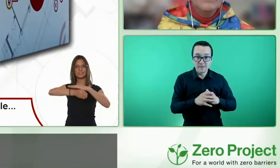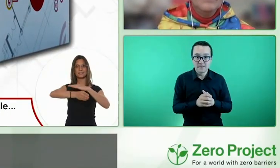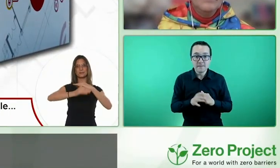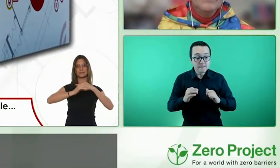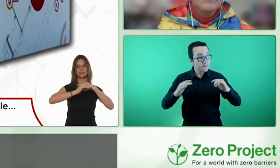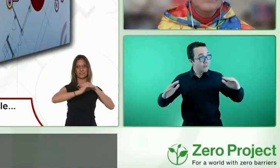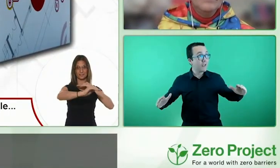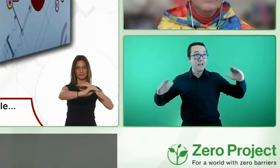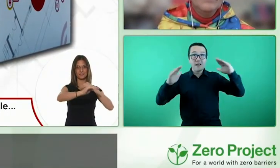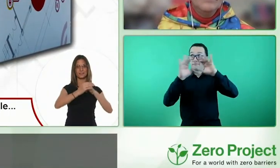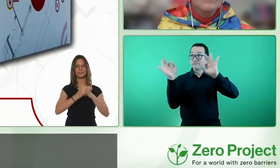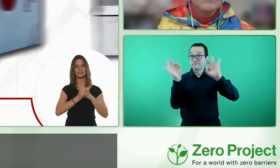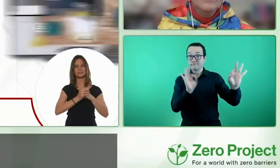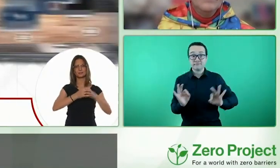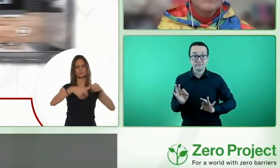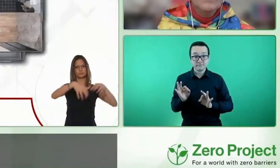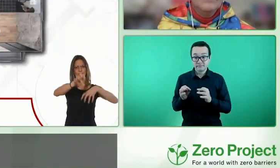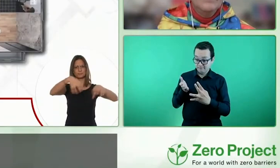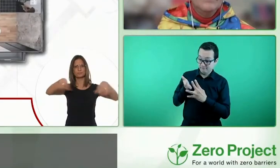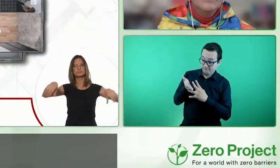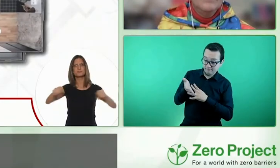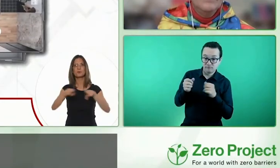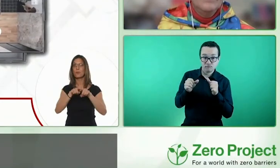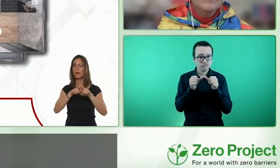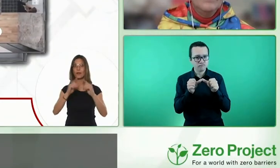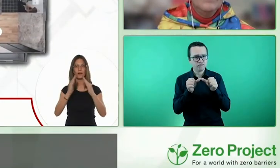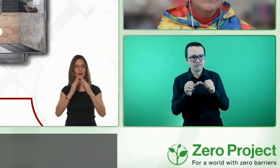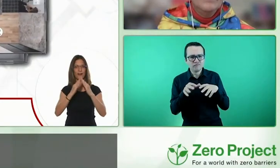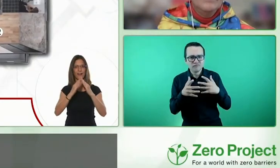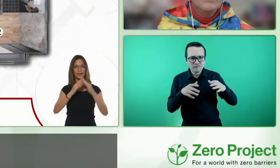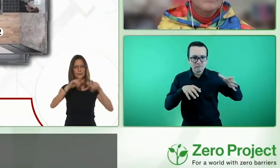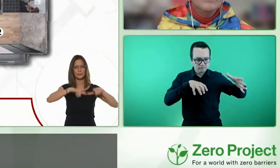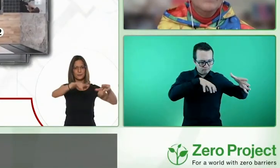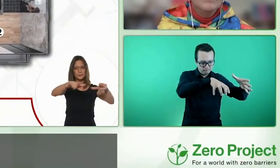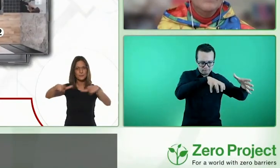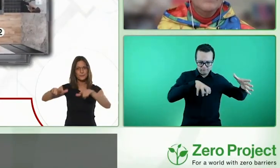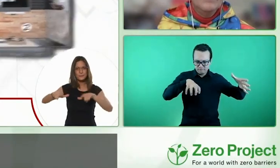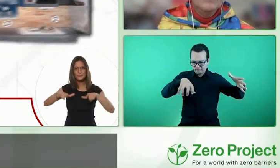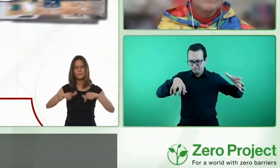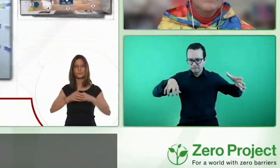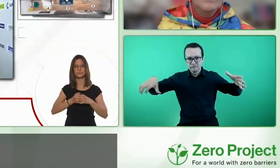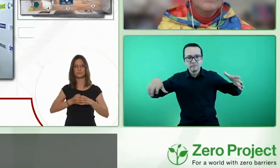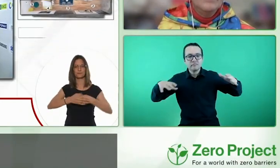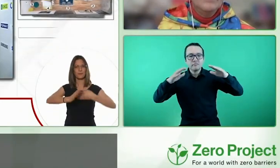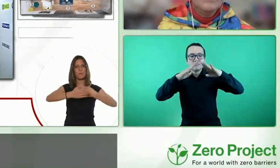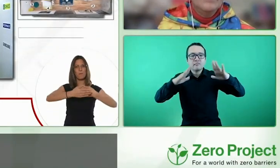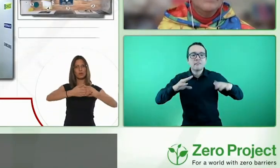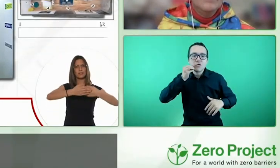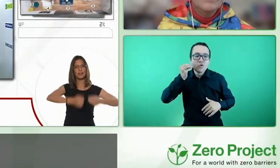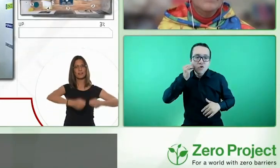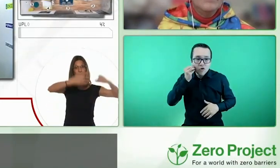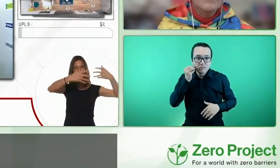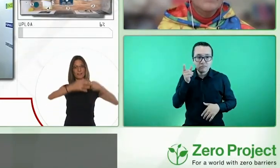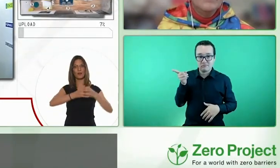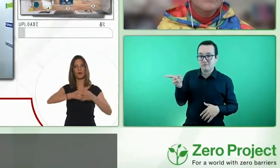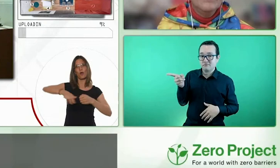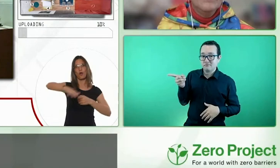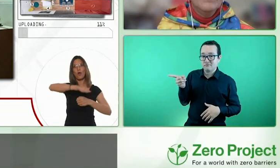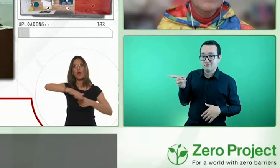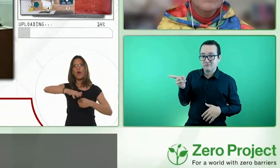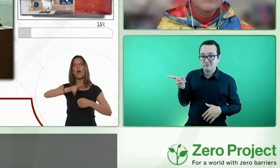Accesible y Sostenible está distribuida como un hogar, con estancias como el portal del edificio,